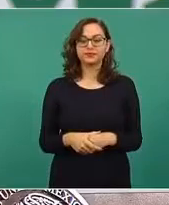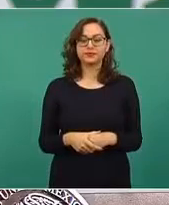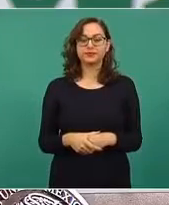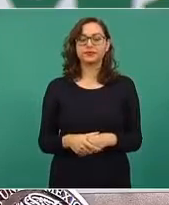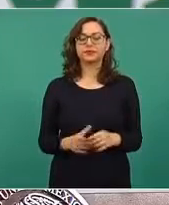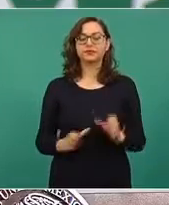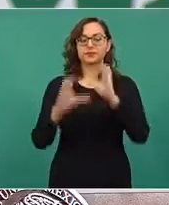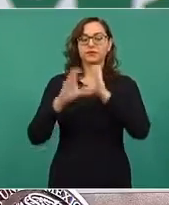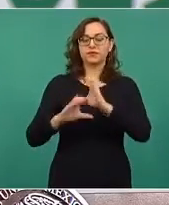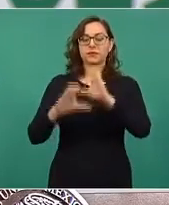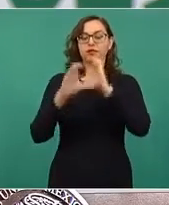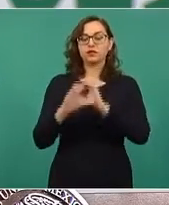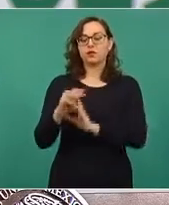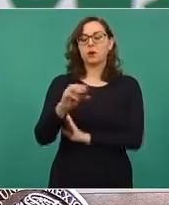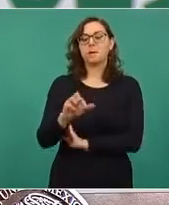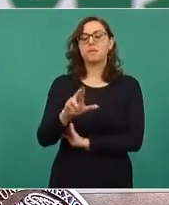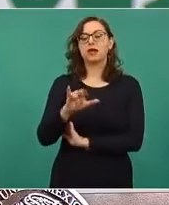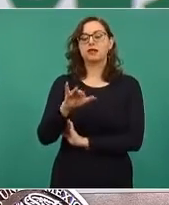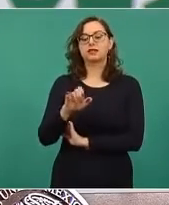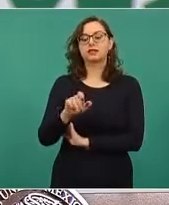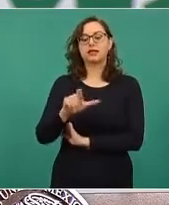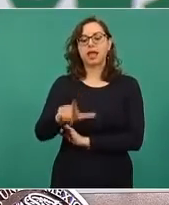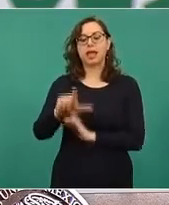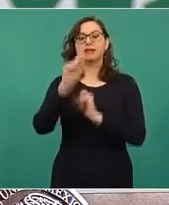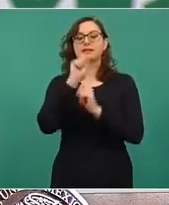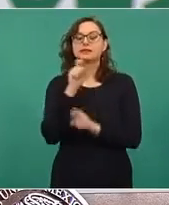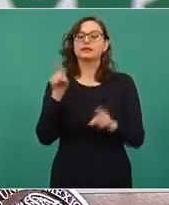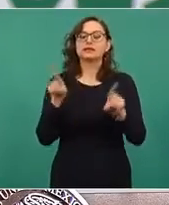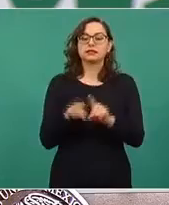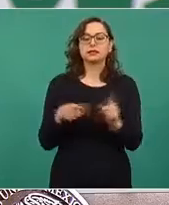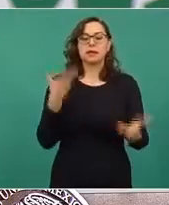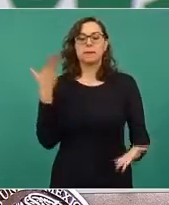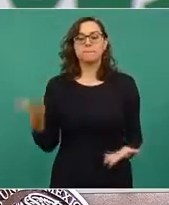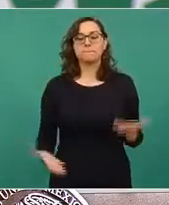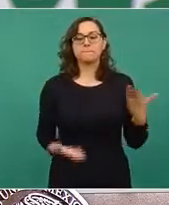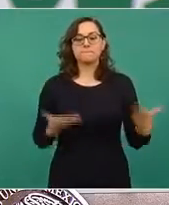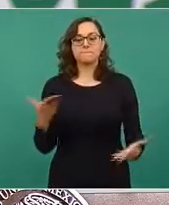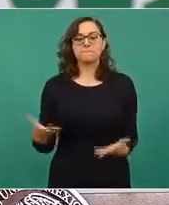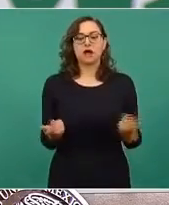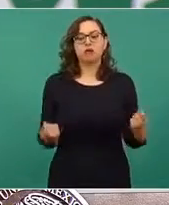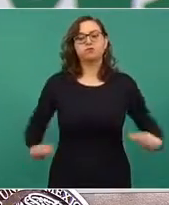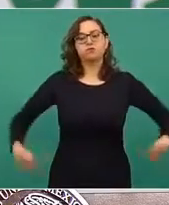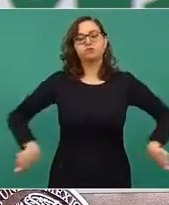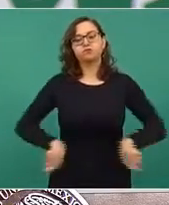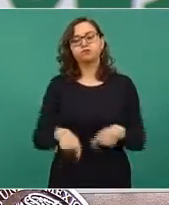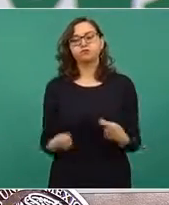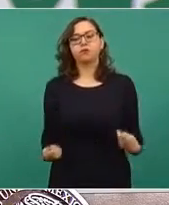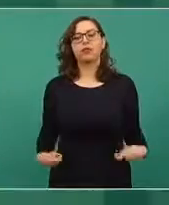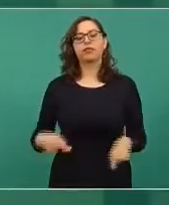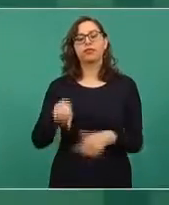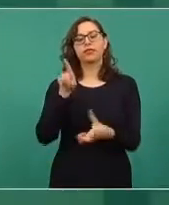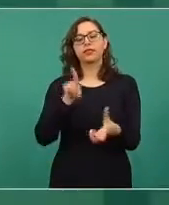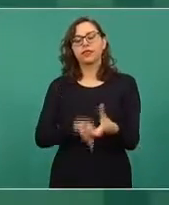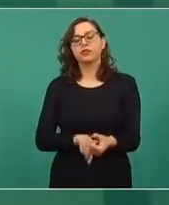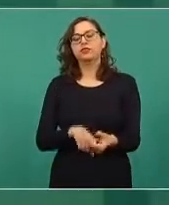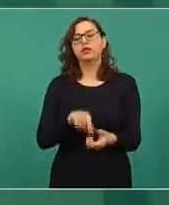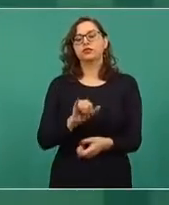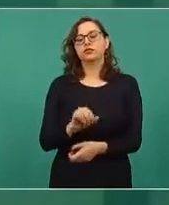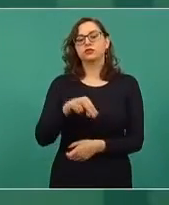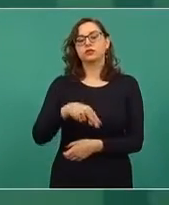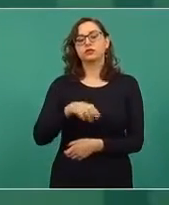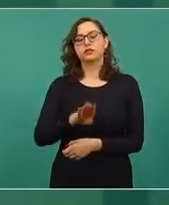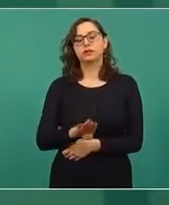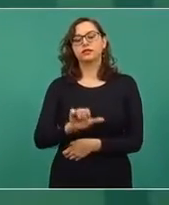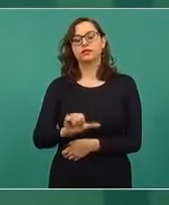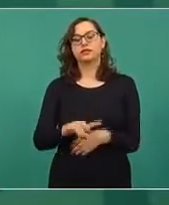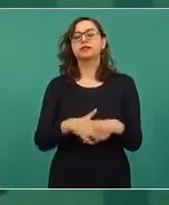marcial y bailes del ballet de la Escuela Nacional de Danza Folclórica del Instituto Nacional de Bellas Artes y